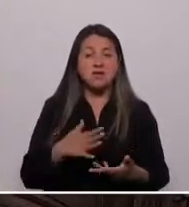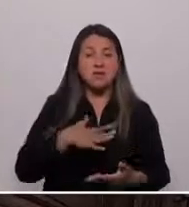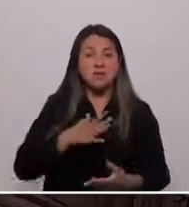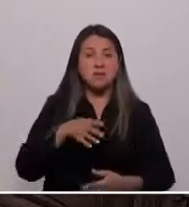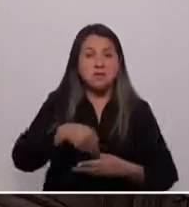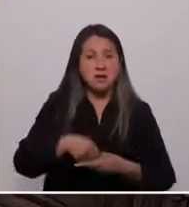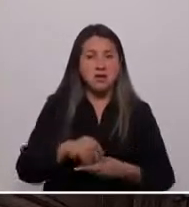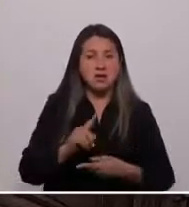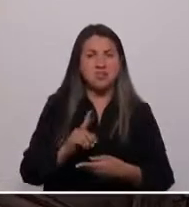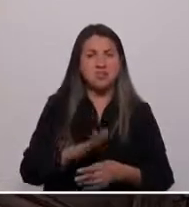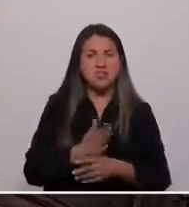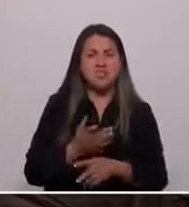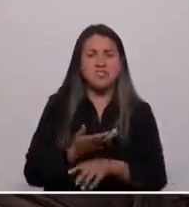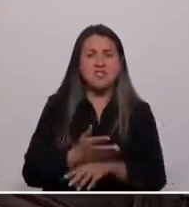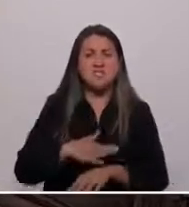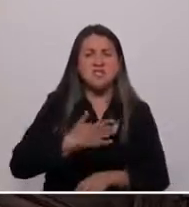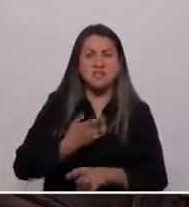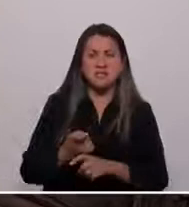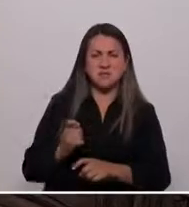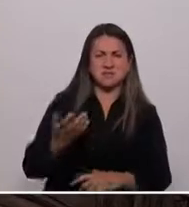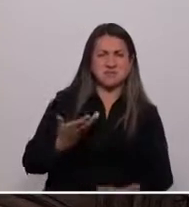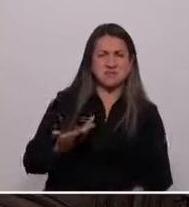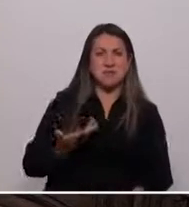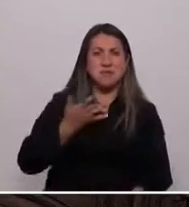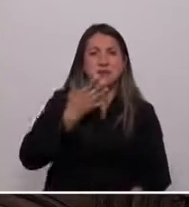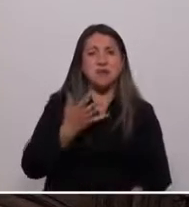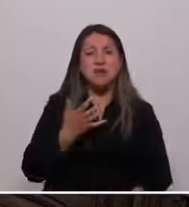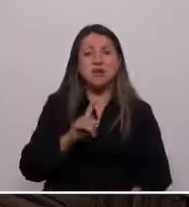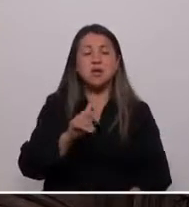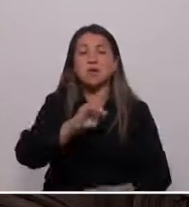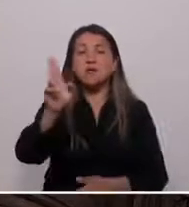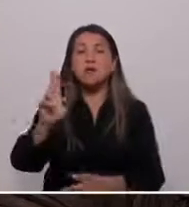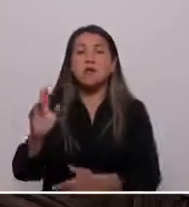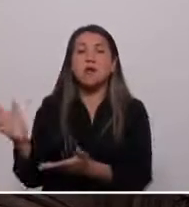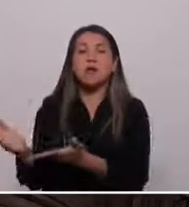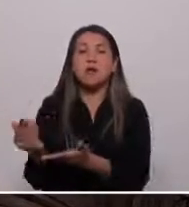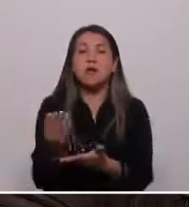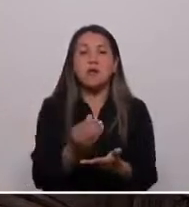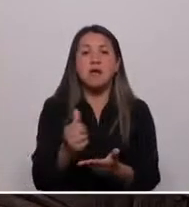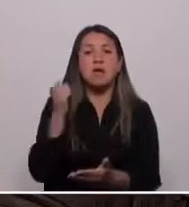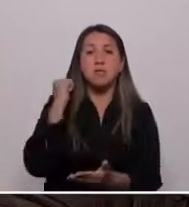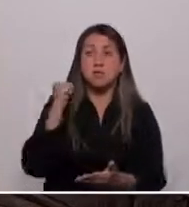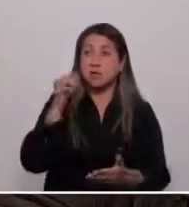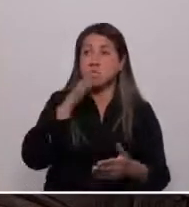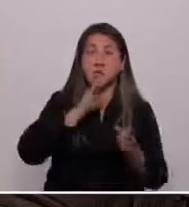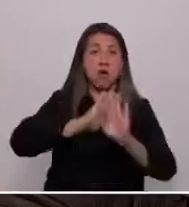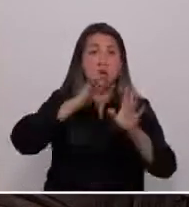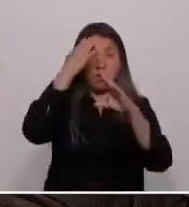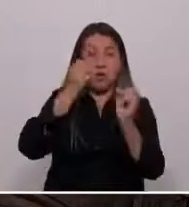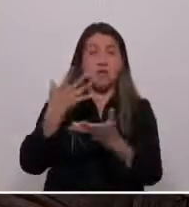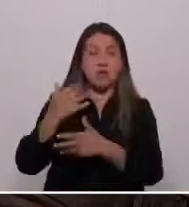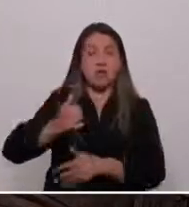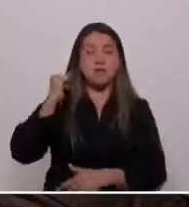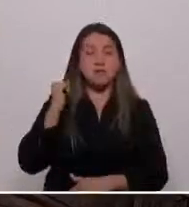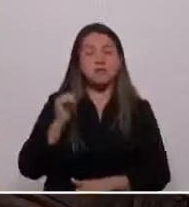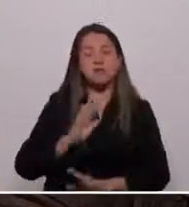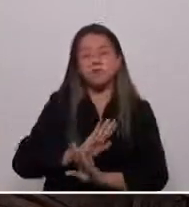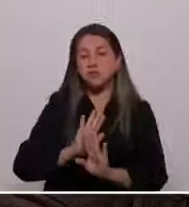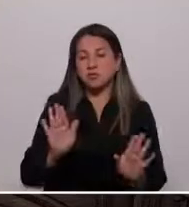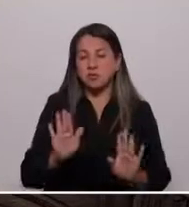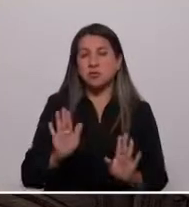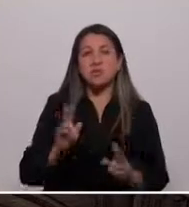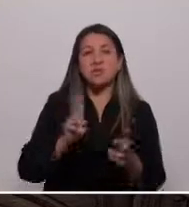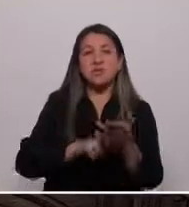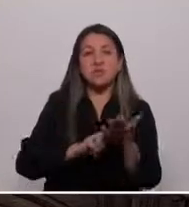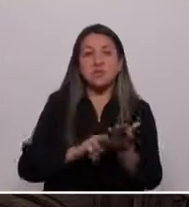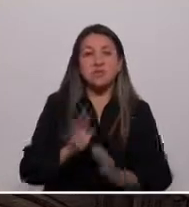una constitución que recoja las mejores tradiciones republicanas y no que asuman que el ayer no hubo nada rescatable. En definitiva, una constitución con la vista